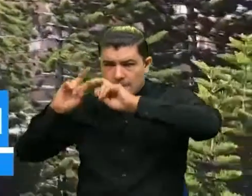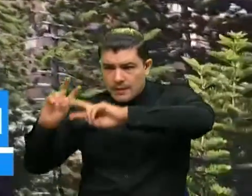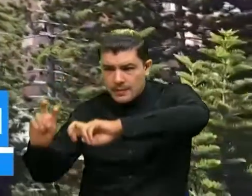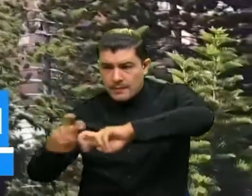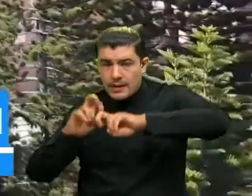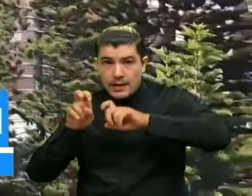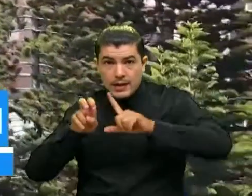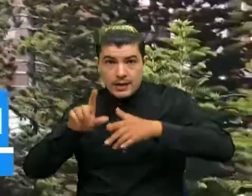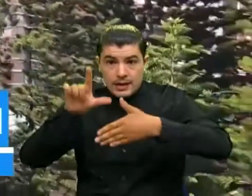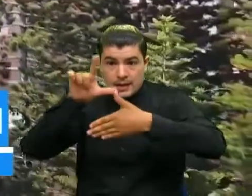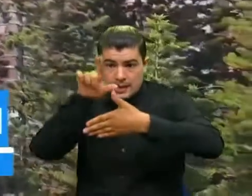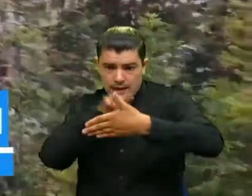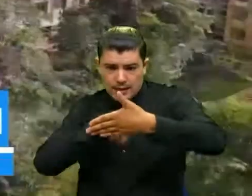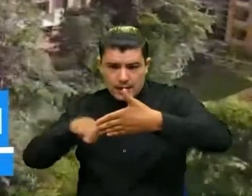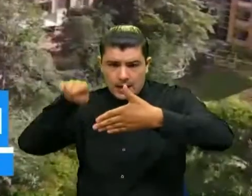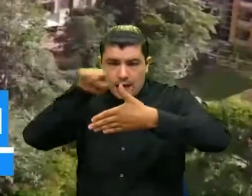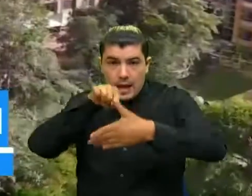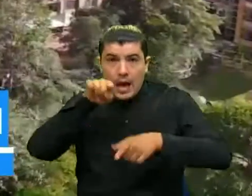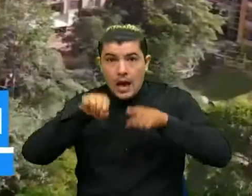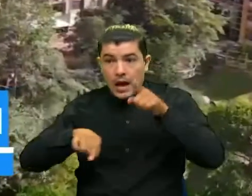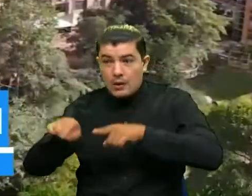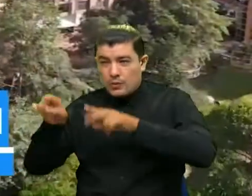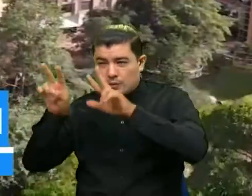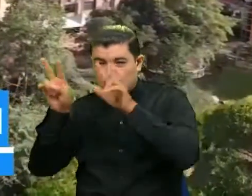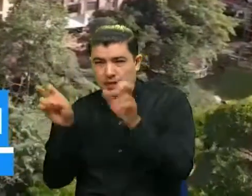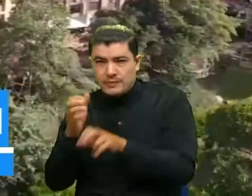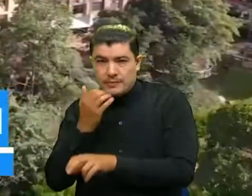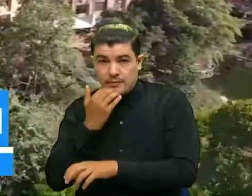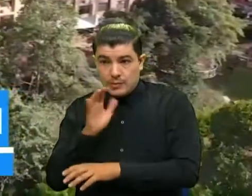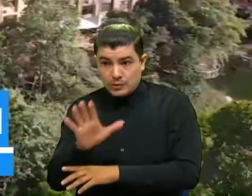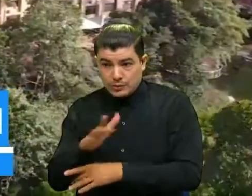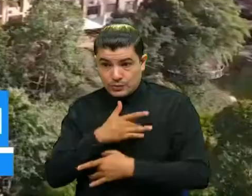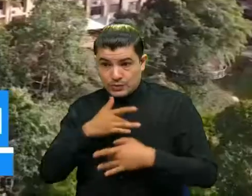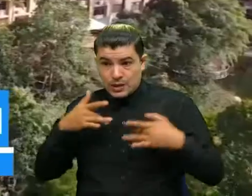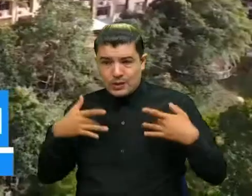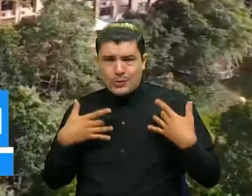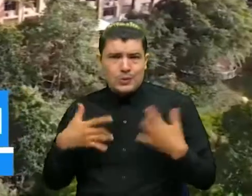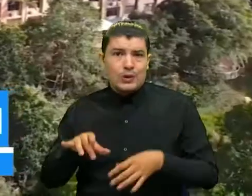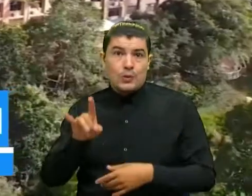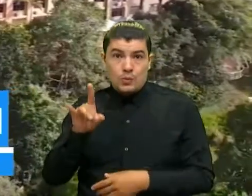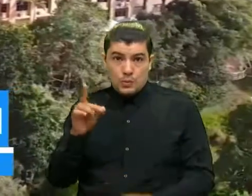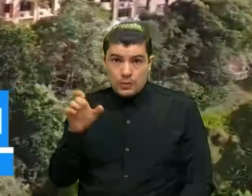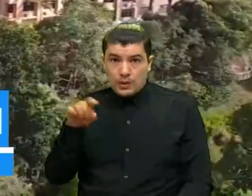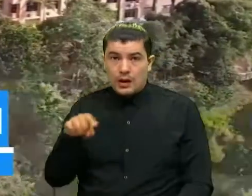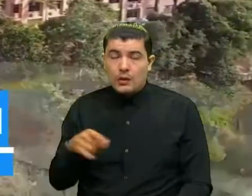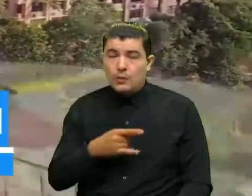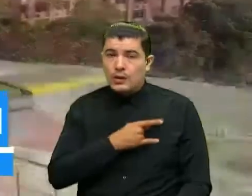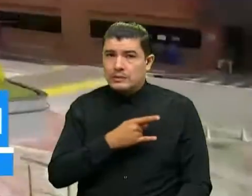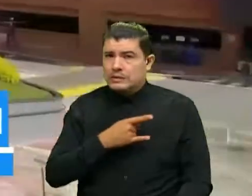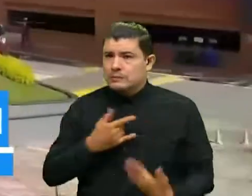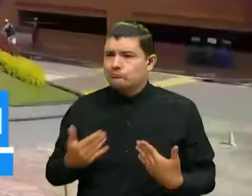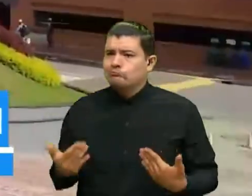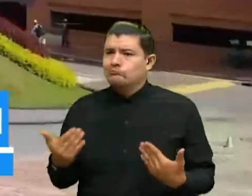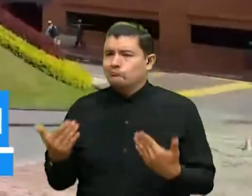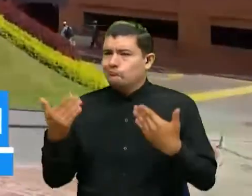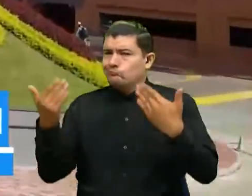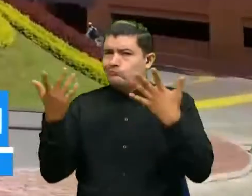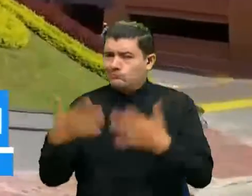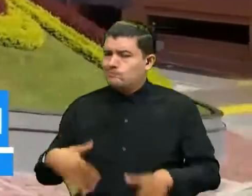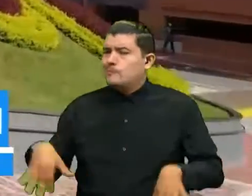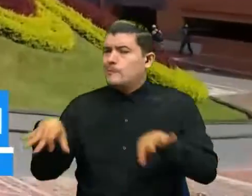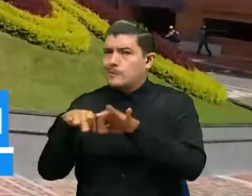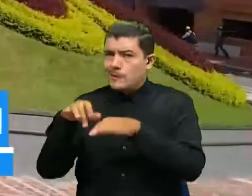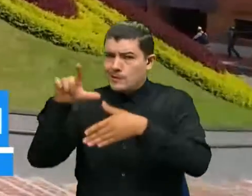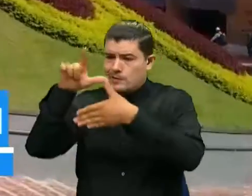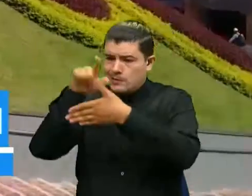nivel latinoamericano en algunos sectores como en salud seamos de las universidades más productivas de Latinoamérica en